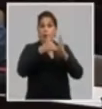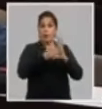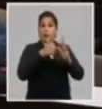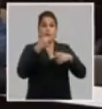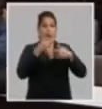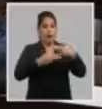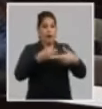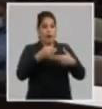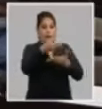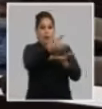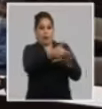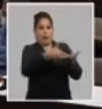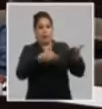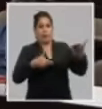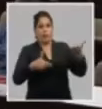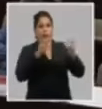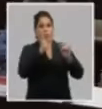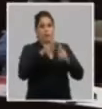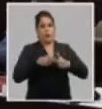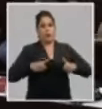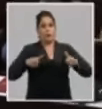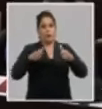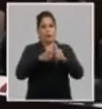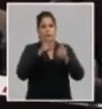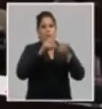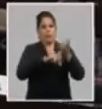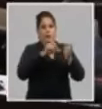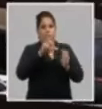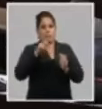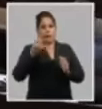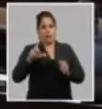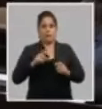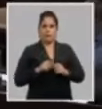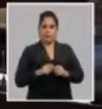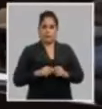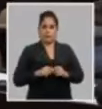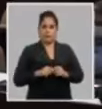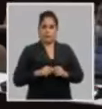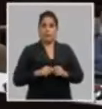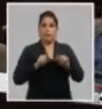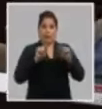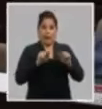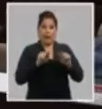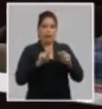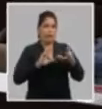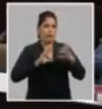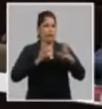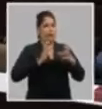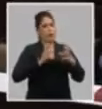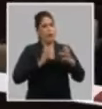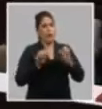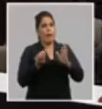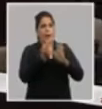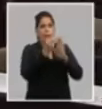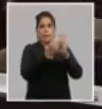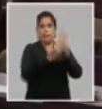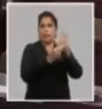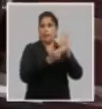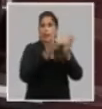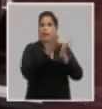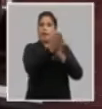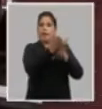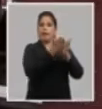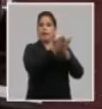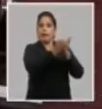ejecutivo del informe al octavo congreso del Partido Comunista de Cuba sobre el estado de la implementación de los